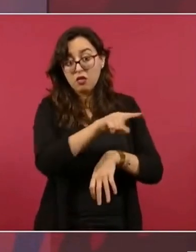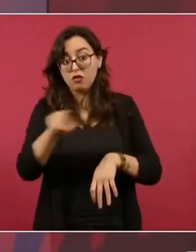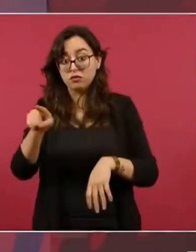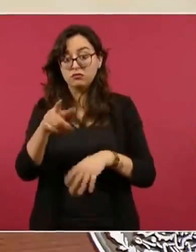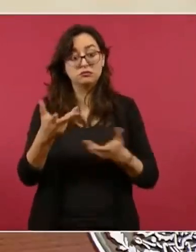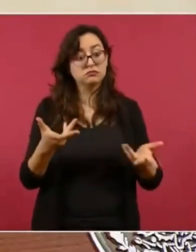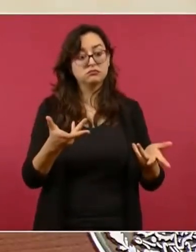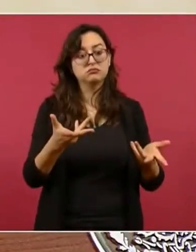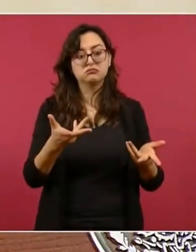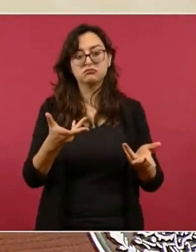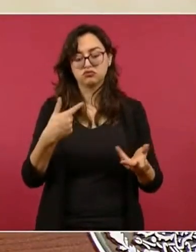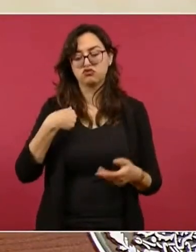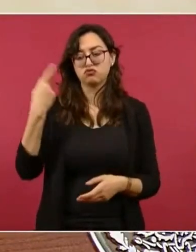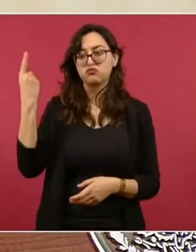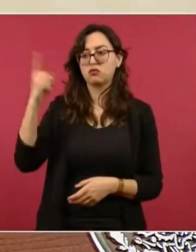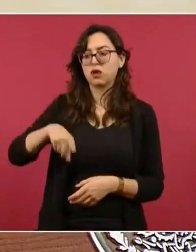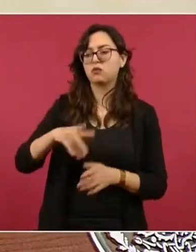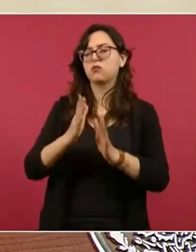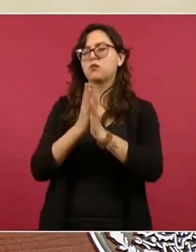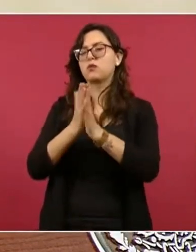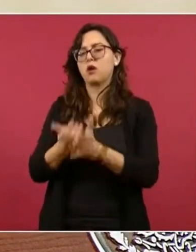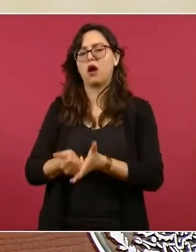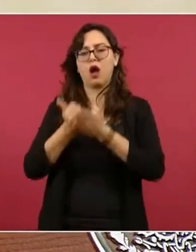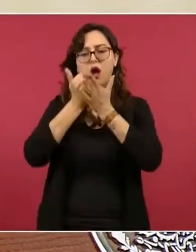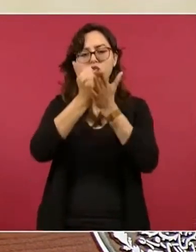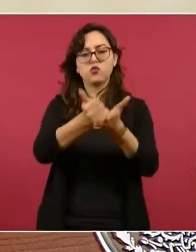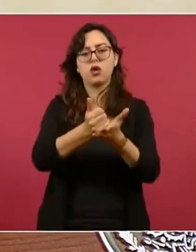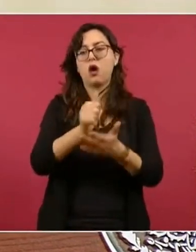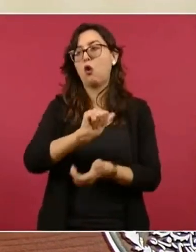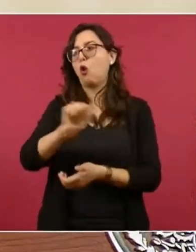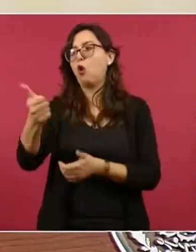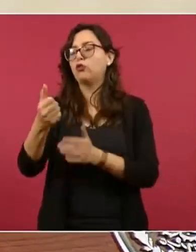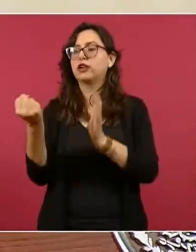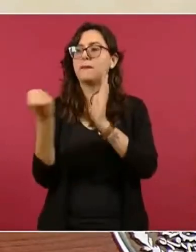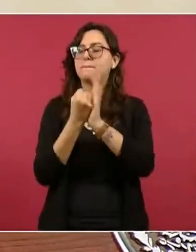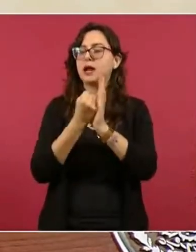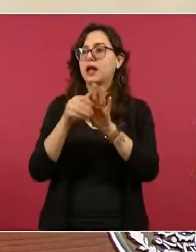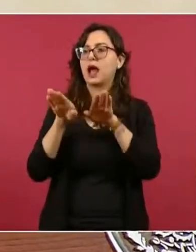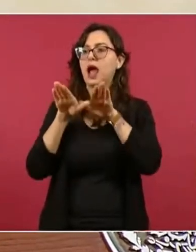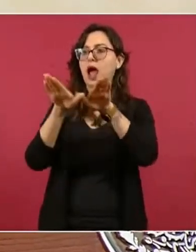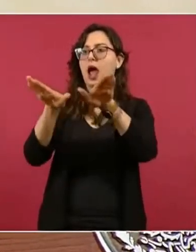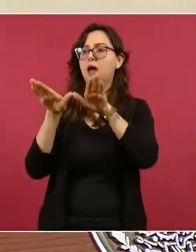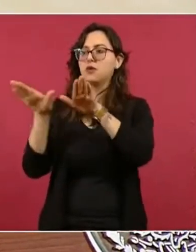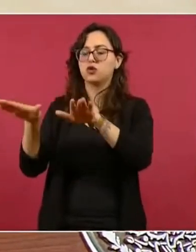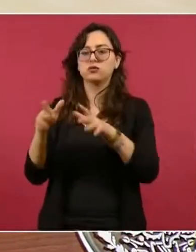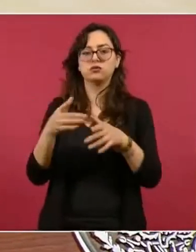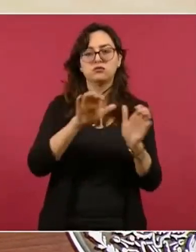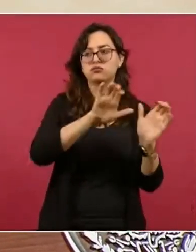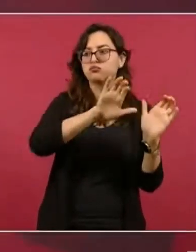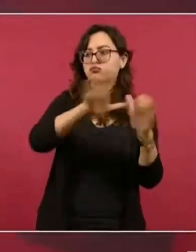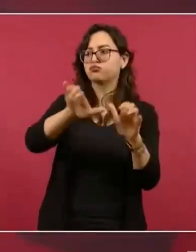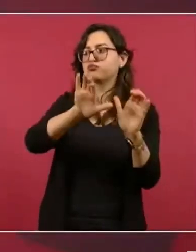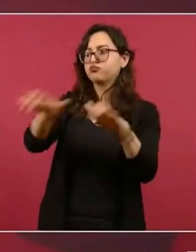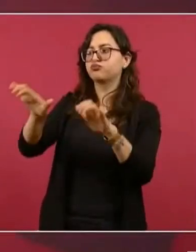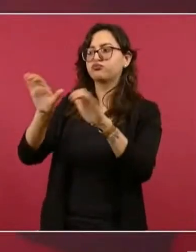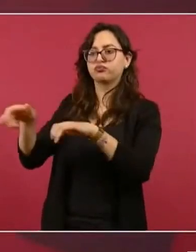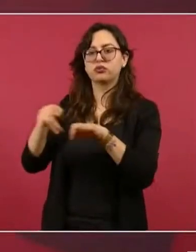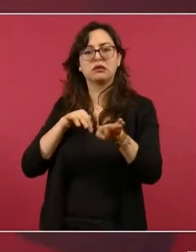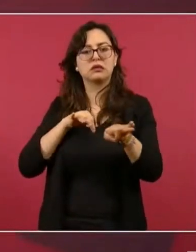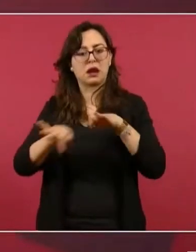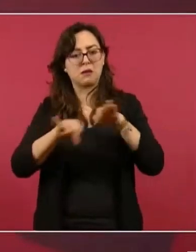Se está buscando colocarlos, ya se ha avanzado bastante en eso.